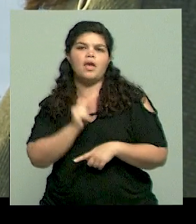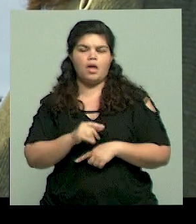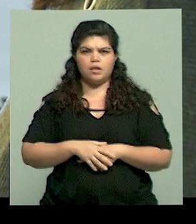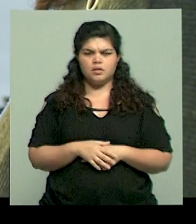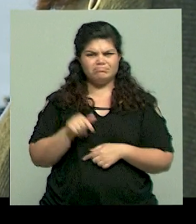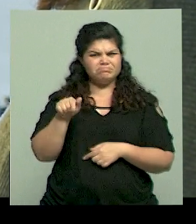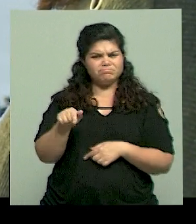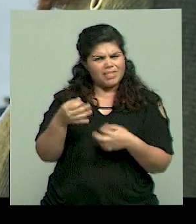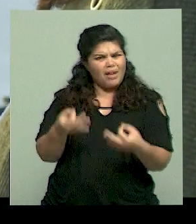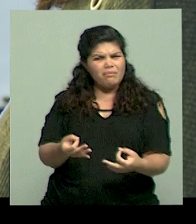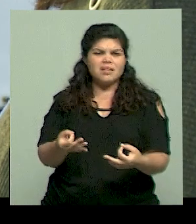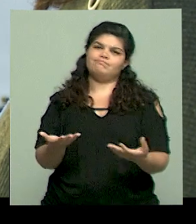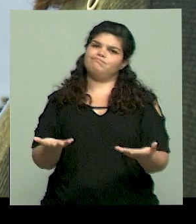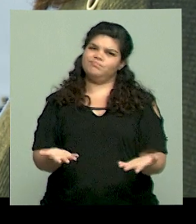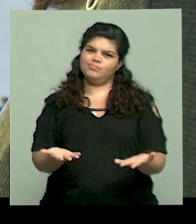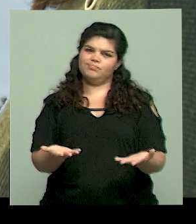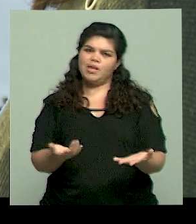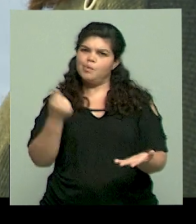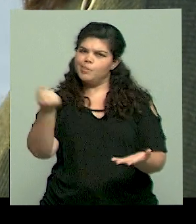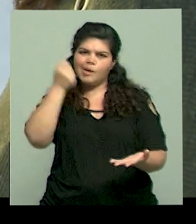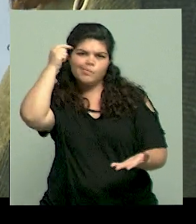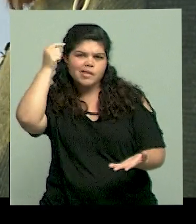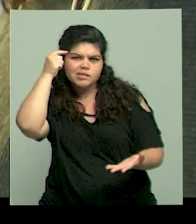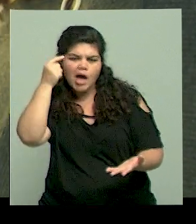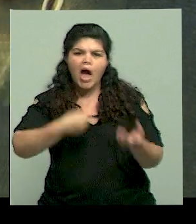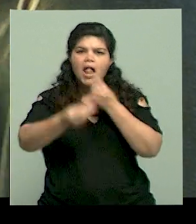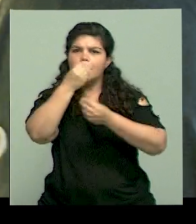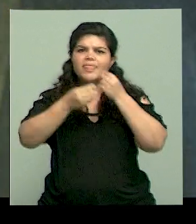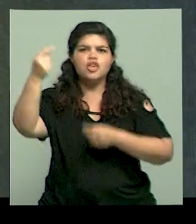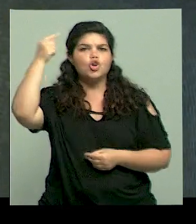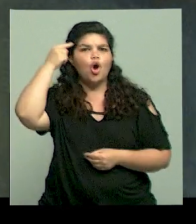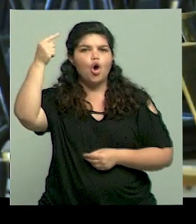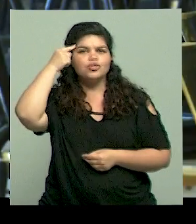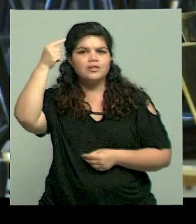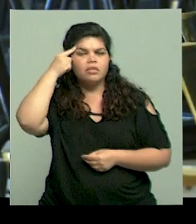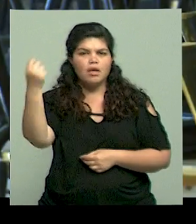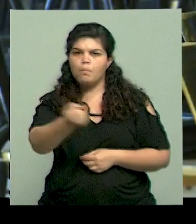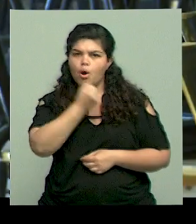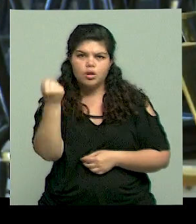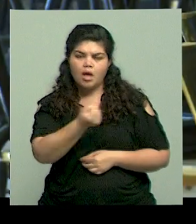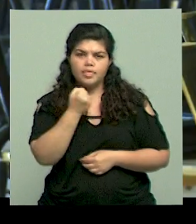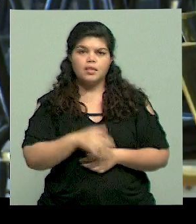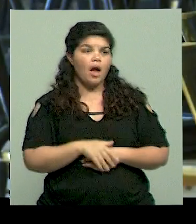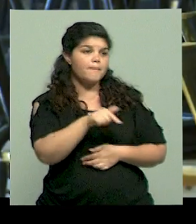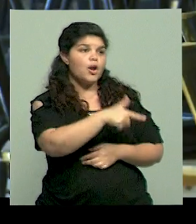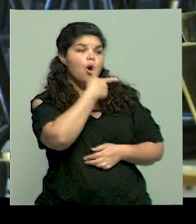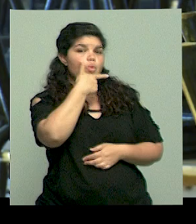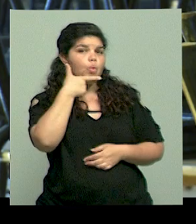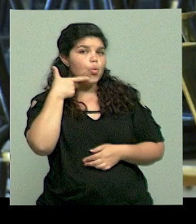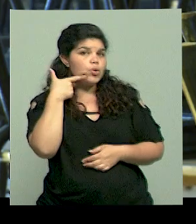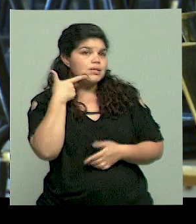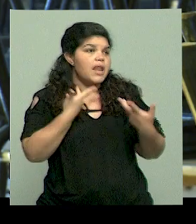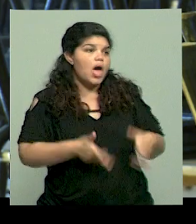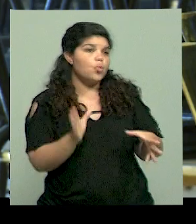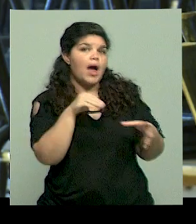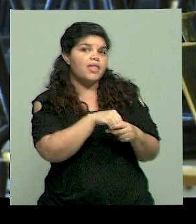ahora en la nutrición y la alimentación consciente. Claro, uno dice, pero si es azúcar natural. Tal cual. Pero...